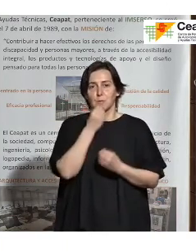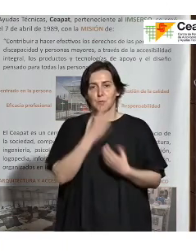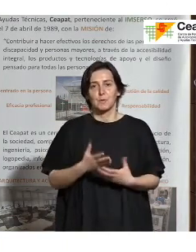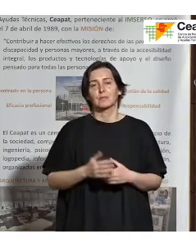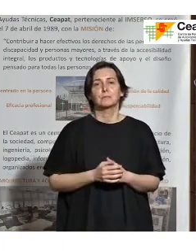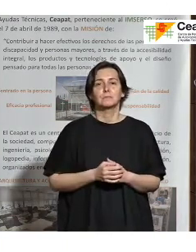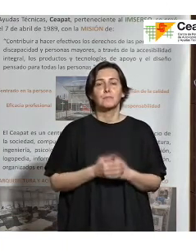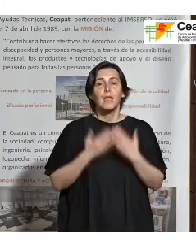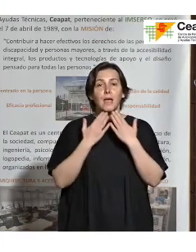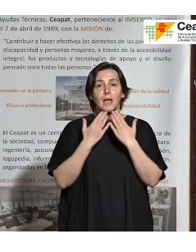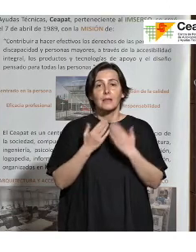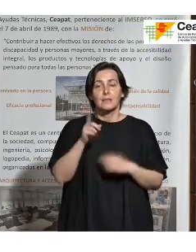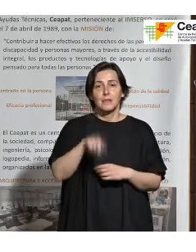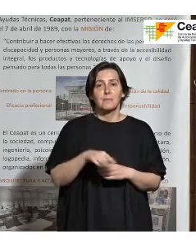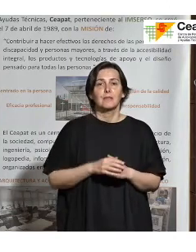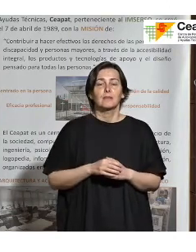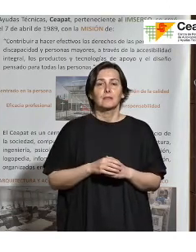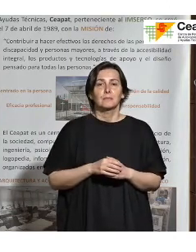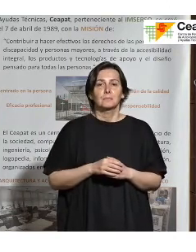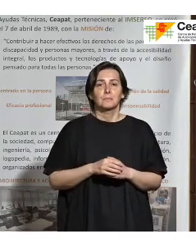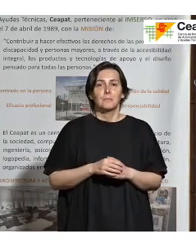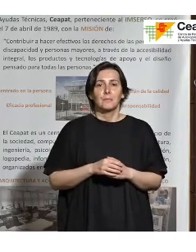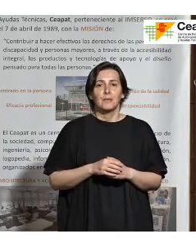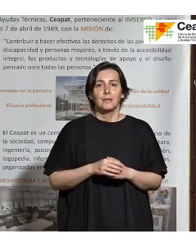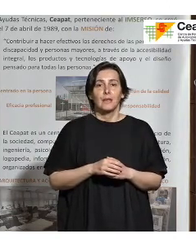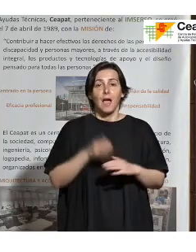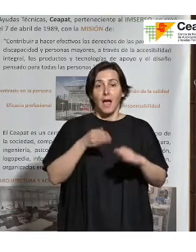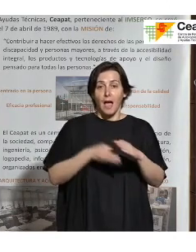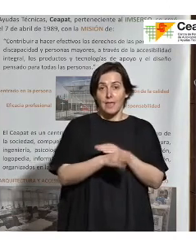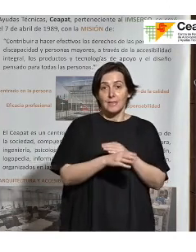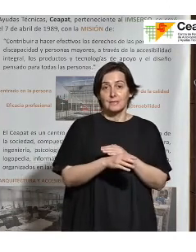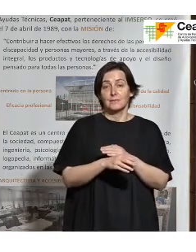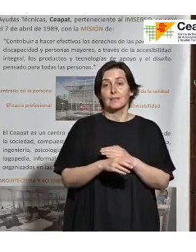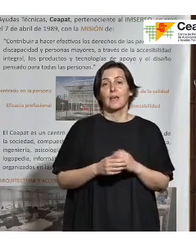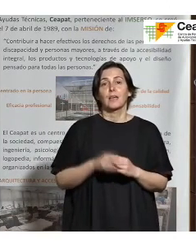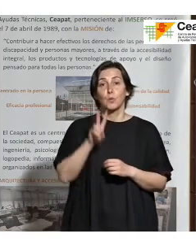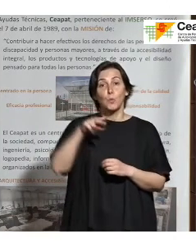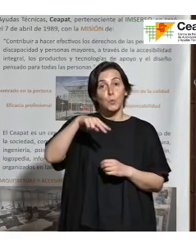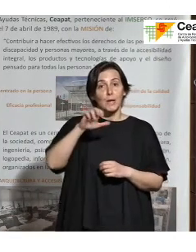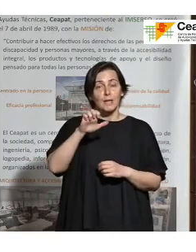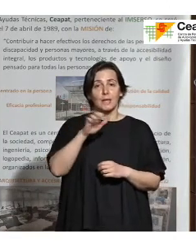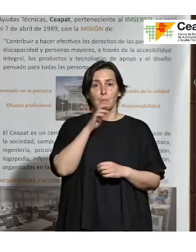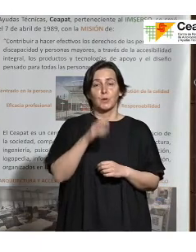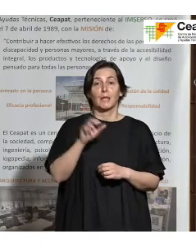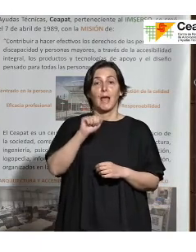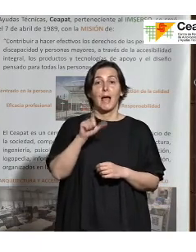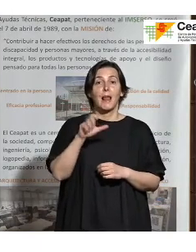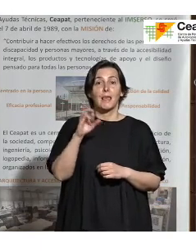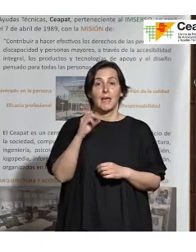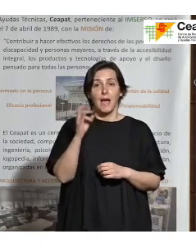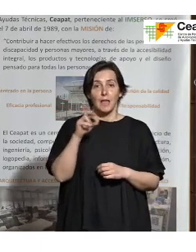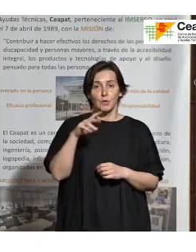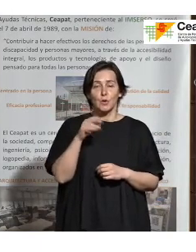y daros las gracias también a toda la parte de accesibilidad y a toda la parte de UNE porque como bien decía Alejandro al principio,